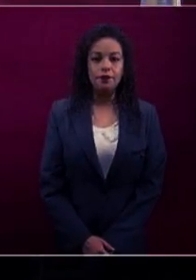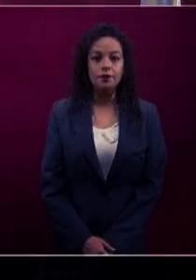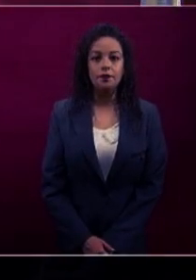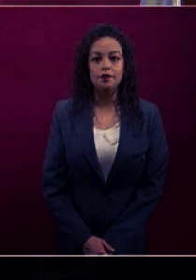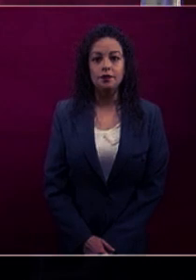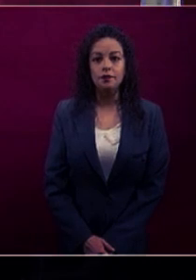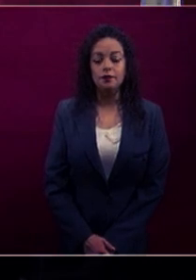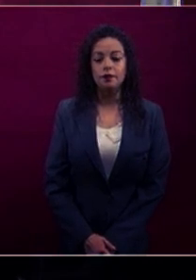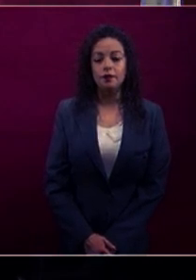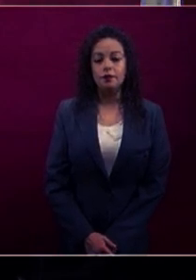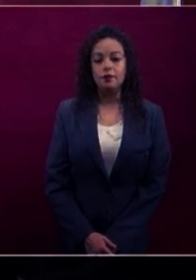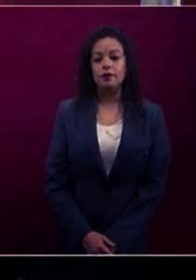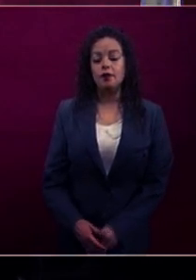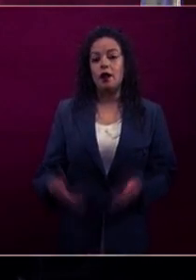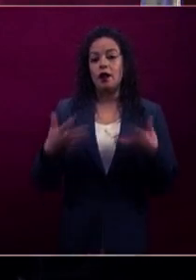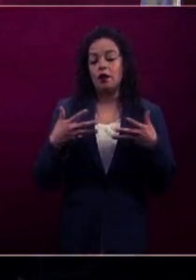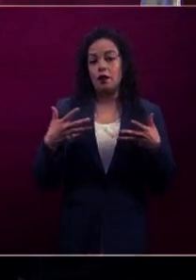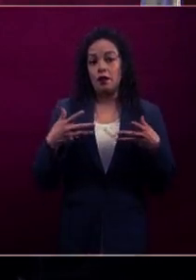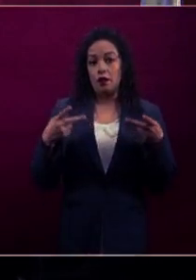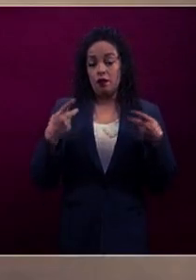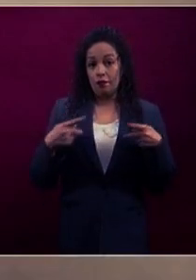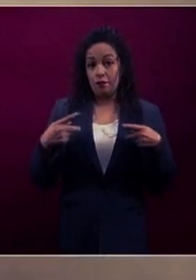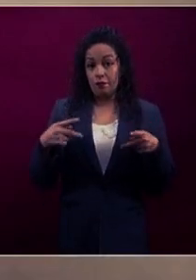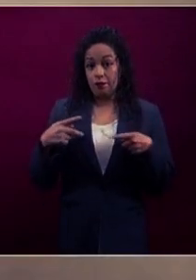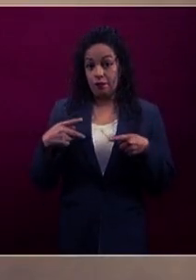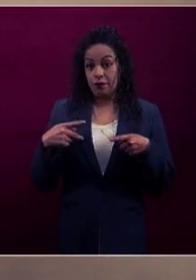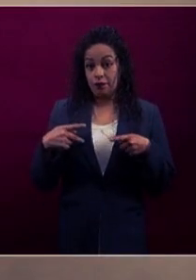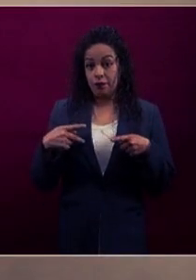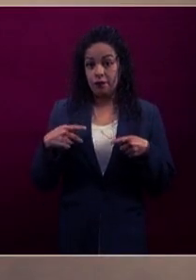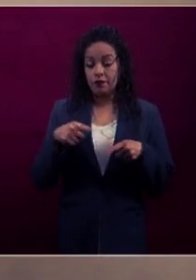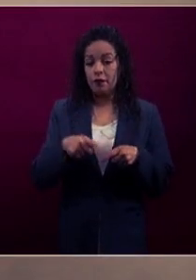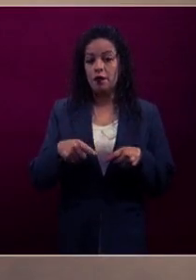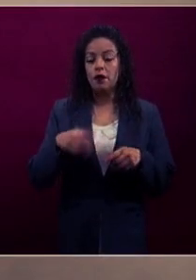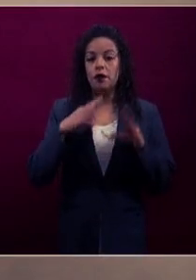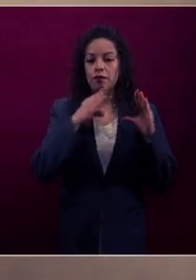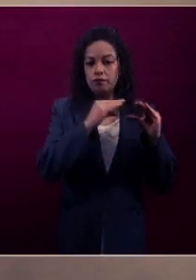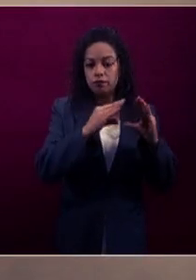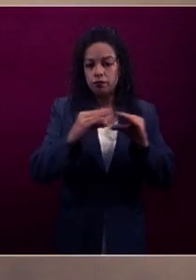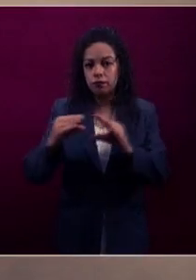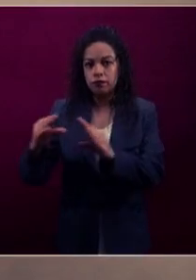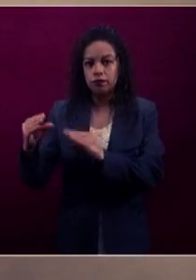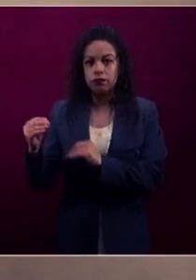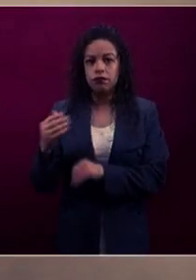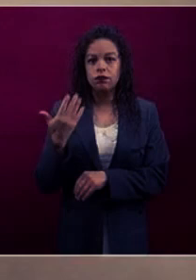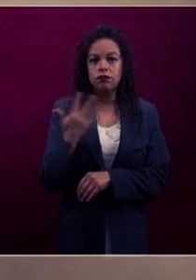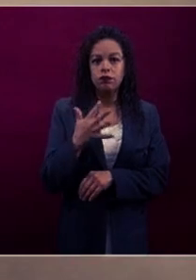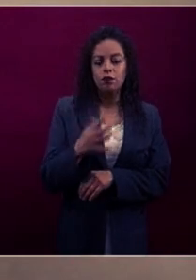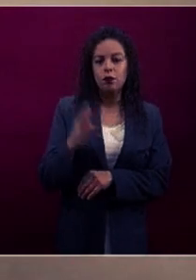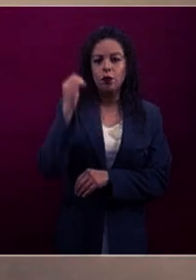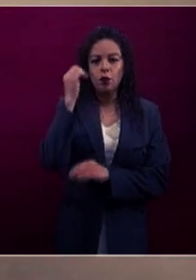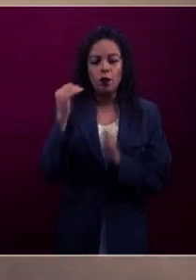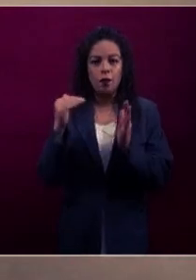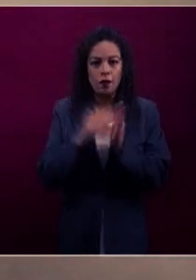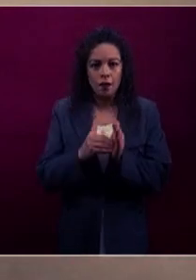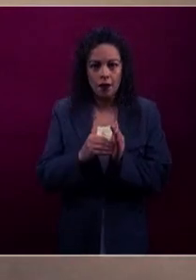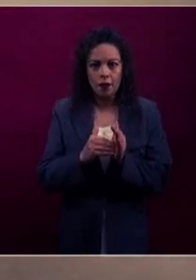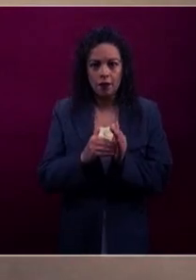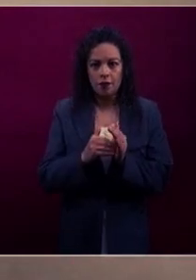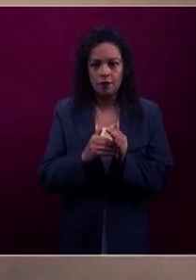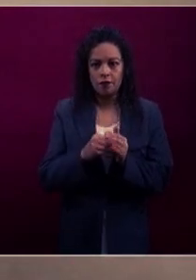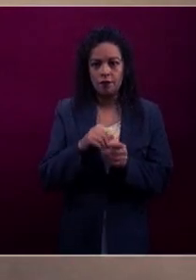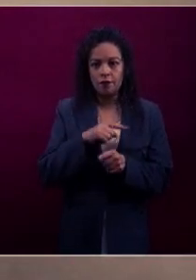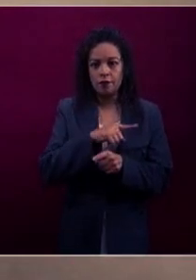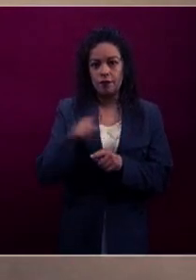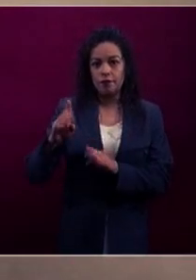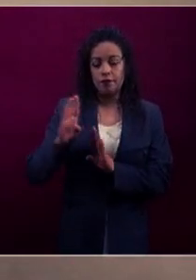personal que está desplegado, tenemos actualmente en adiestramiento poco más de 9 mil elementos. Estos son